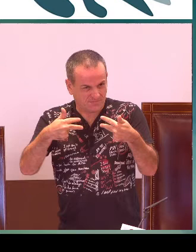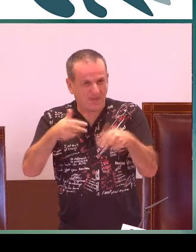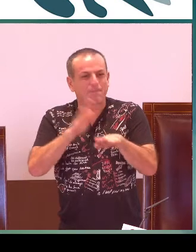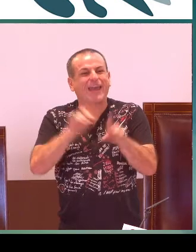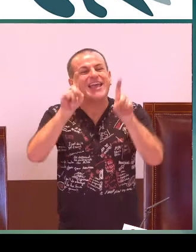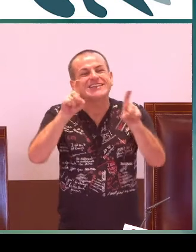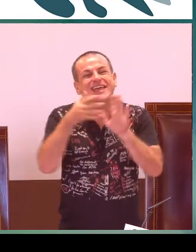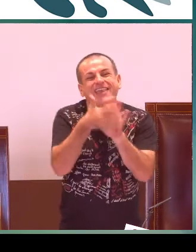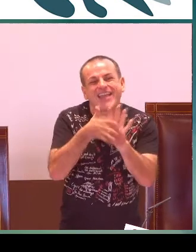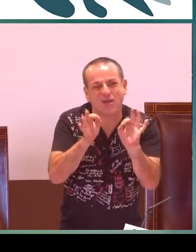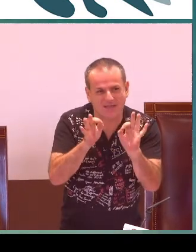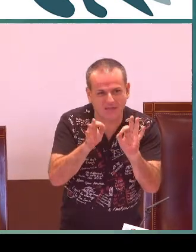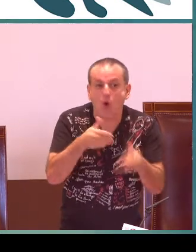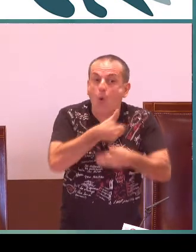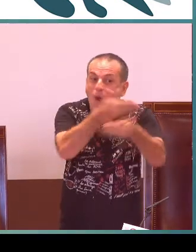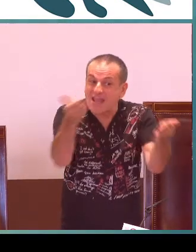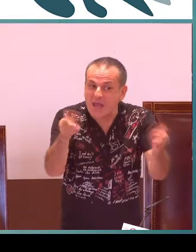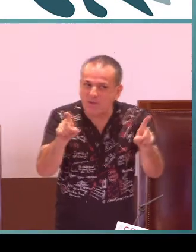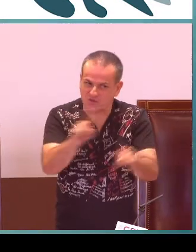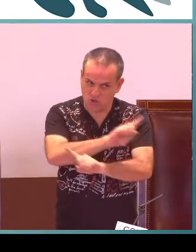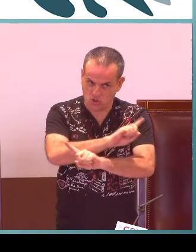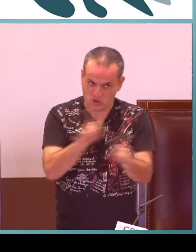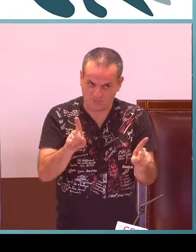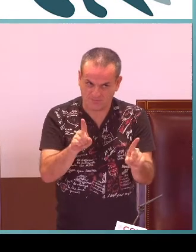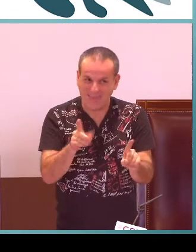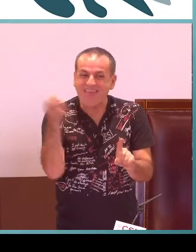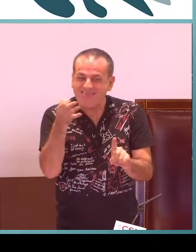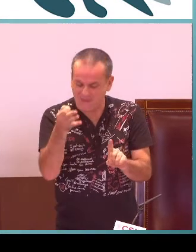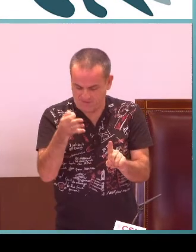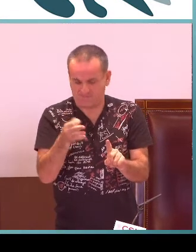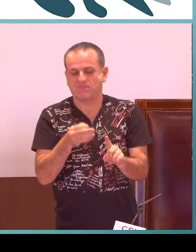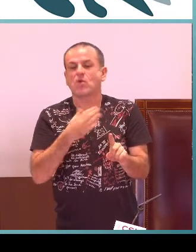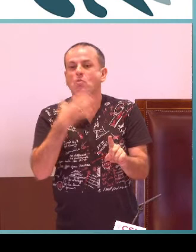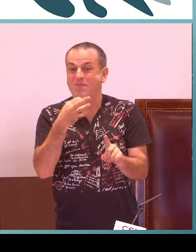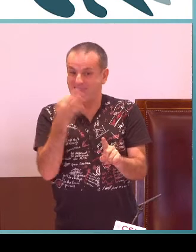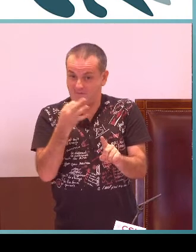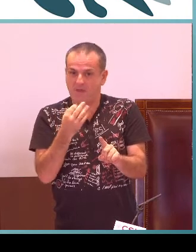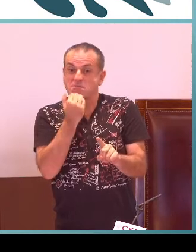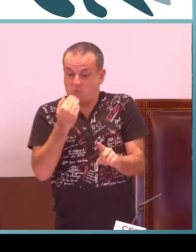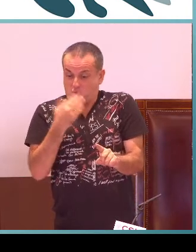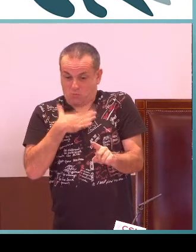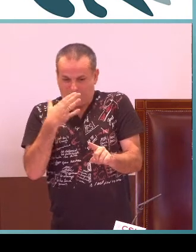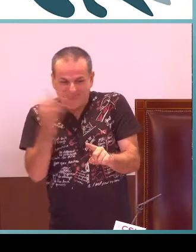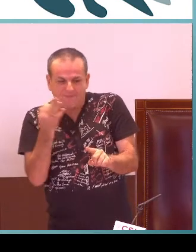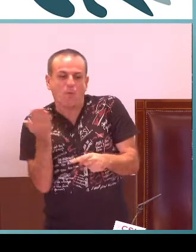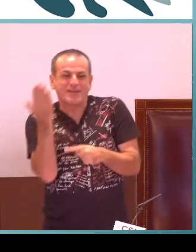habilitación para la enseñanza de la lengua de signos. No puede impartirla cualquier docente.